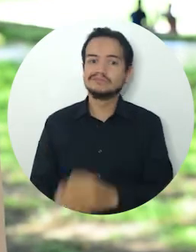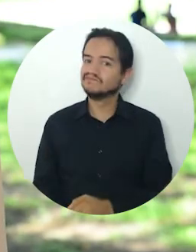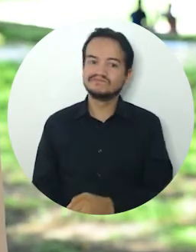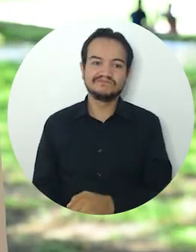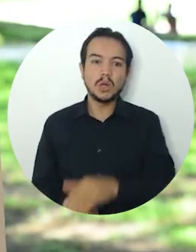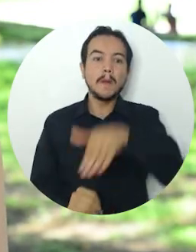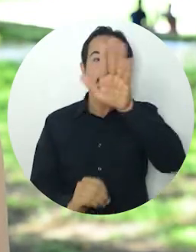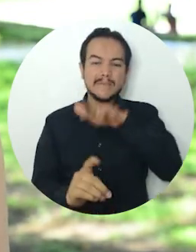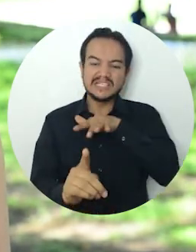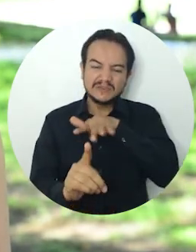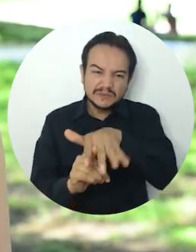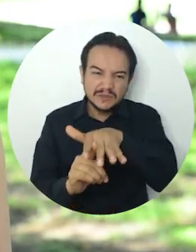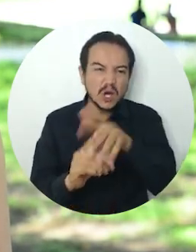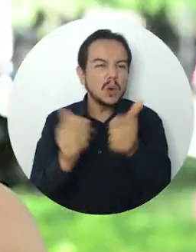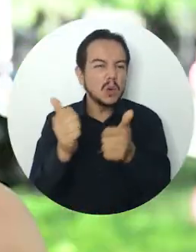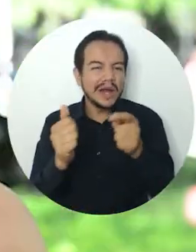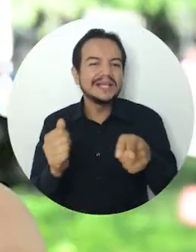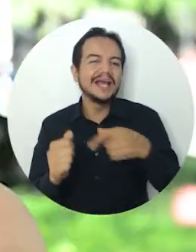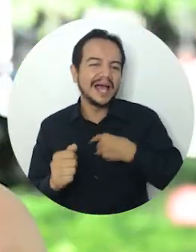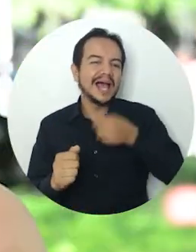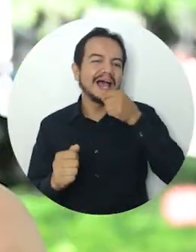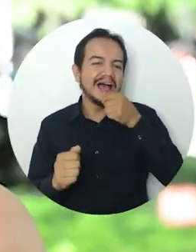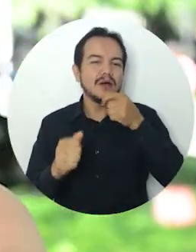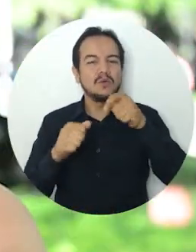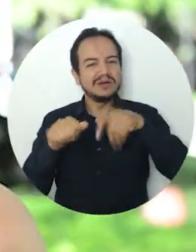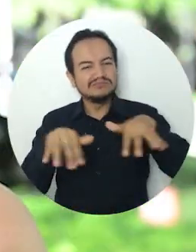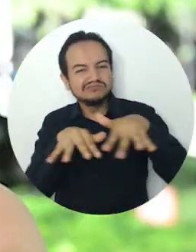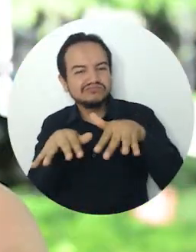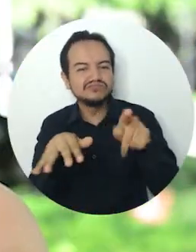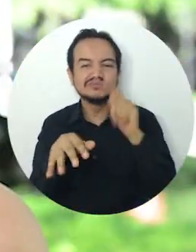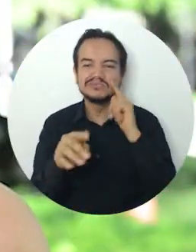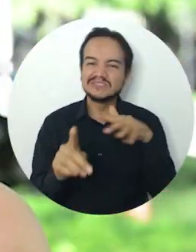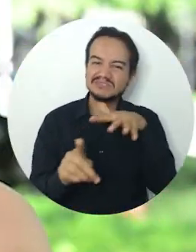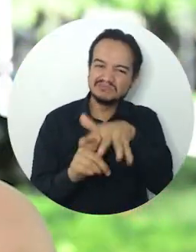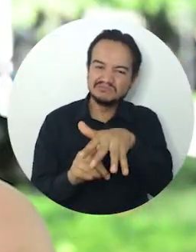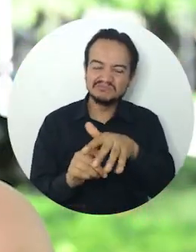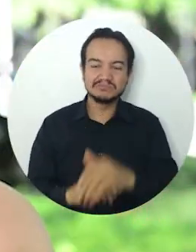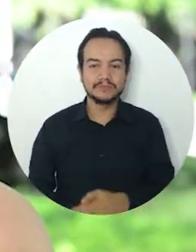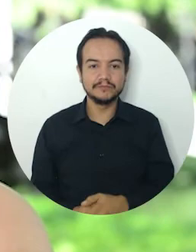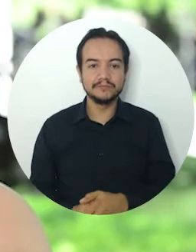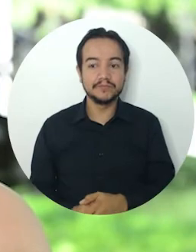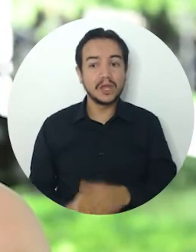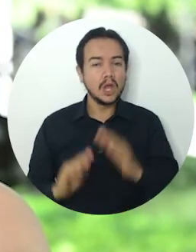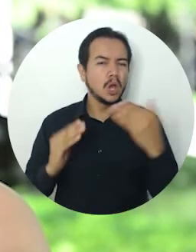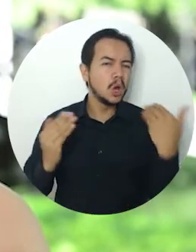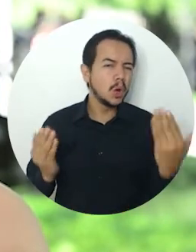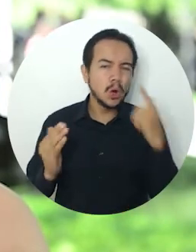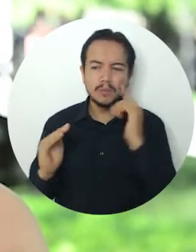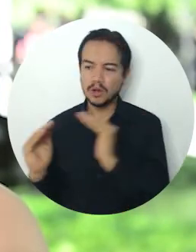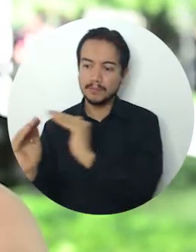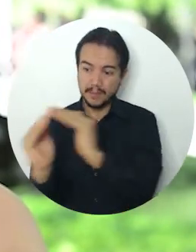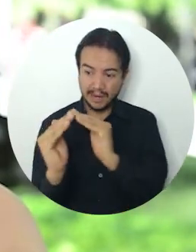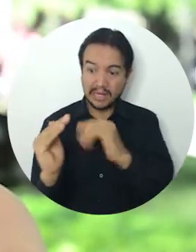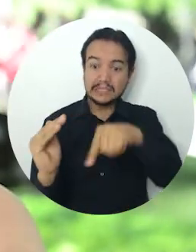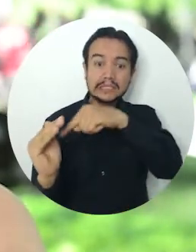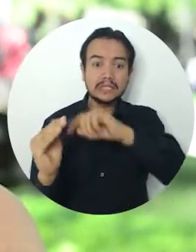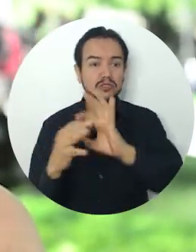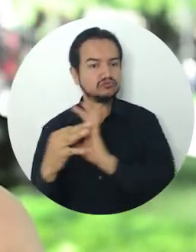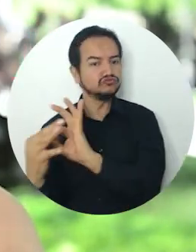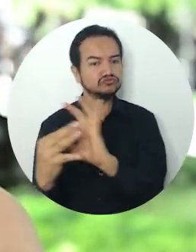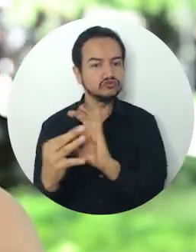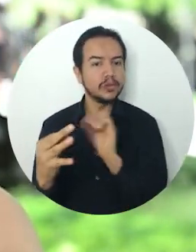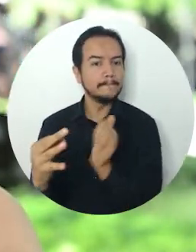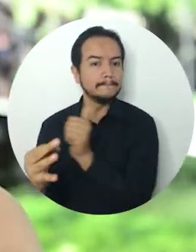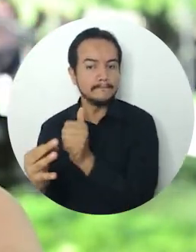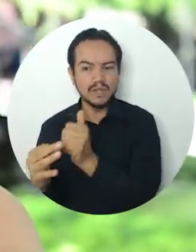importantes, especialmente en la parte ambiental. La conclusión es que el turismo comunitario se forma siempre y cuando se